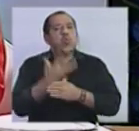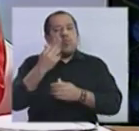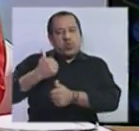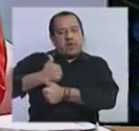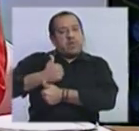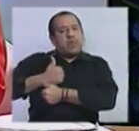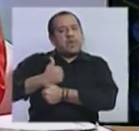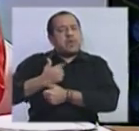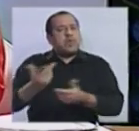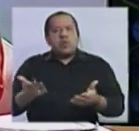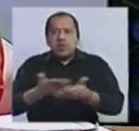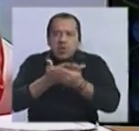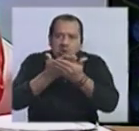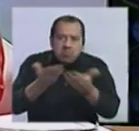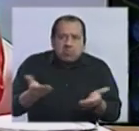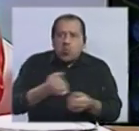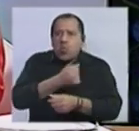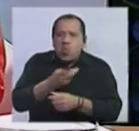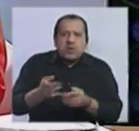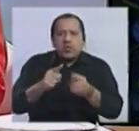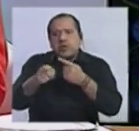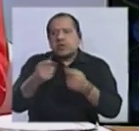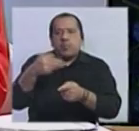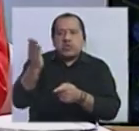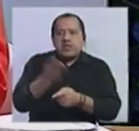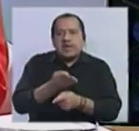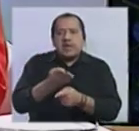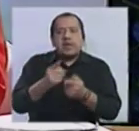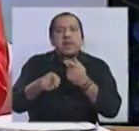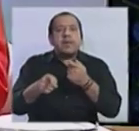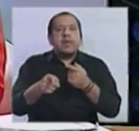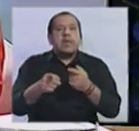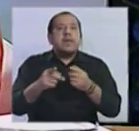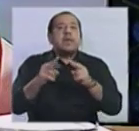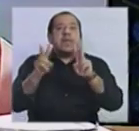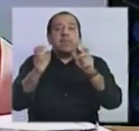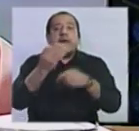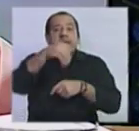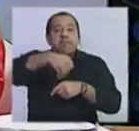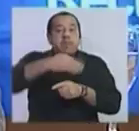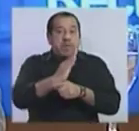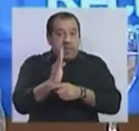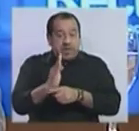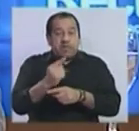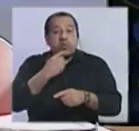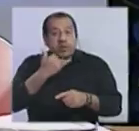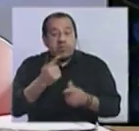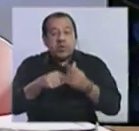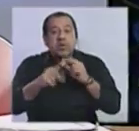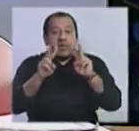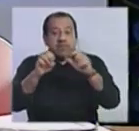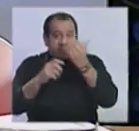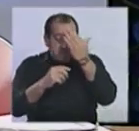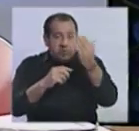Abierto y cuántos de esos porcentajes venía del MPP, por ejemplo, en relación al Frente